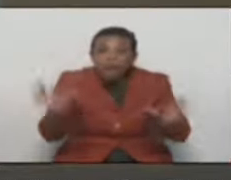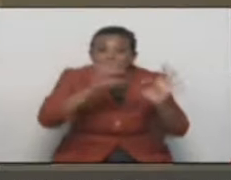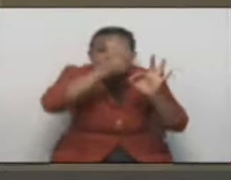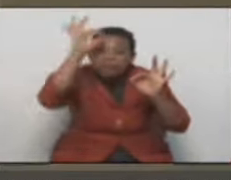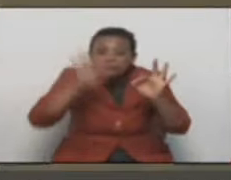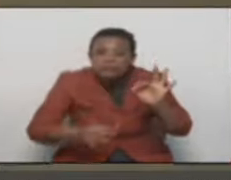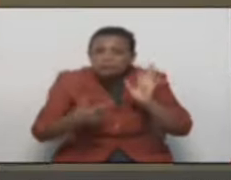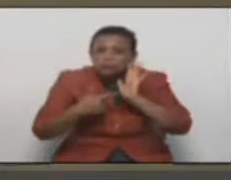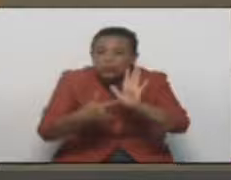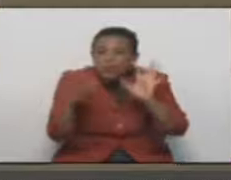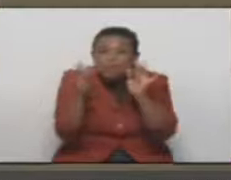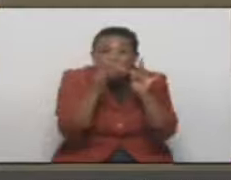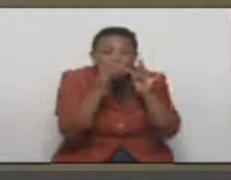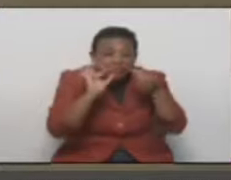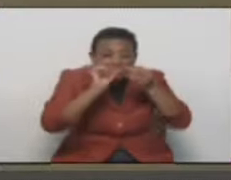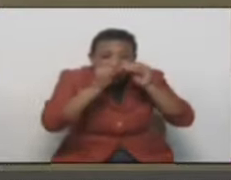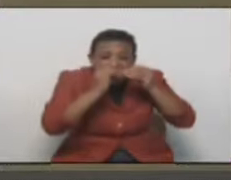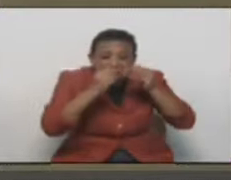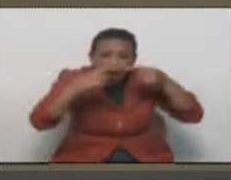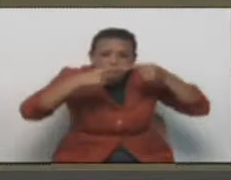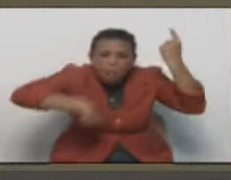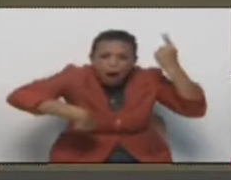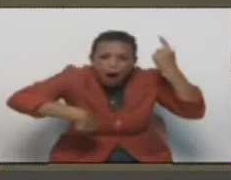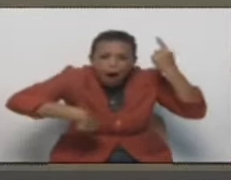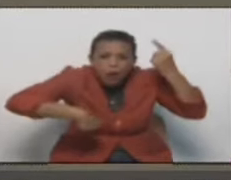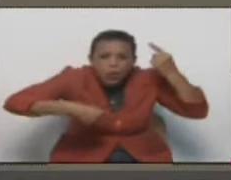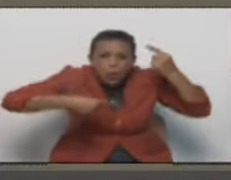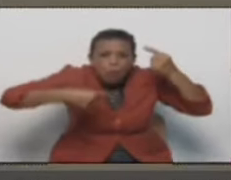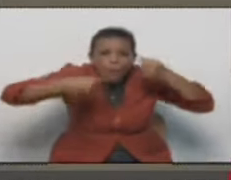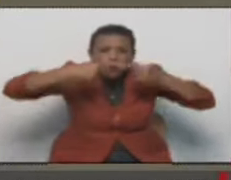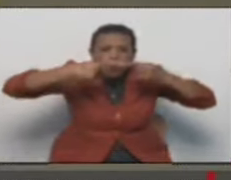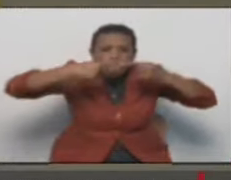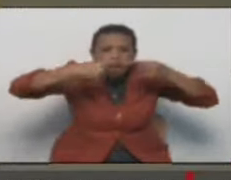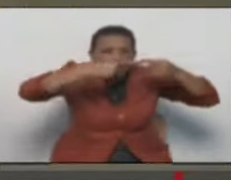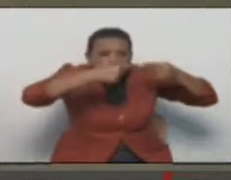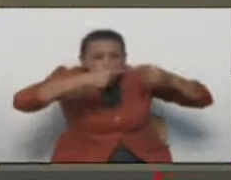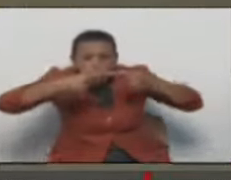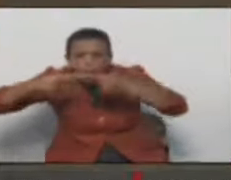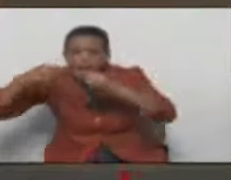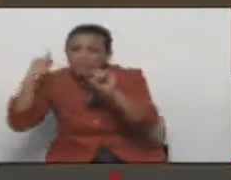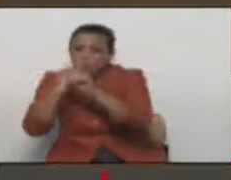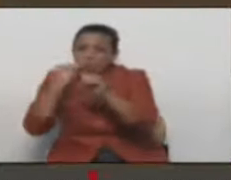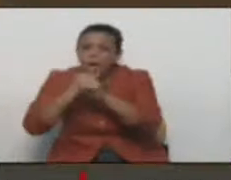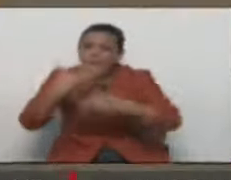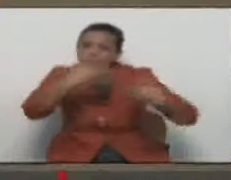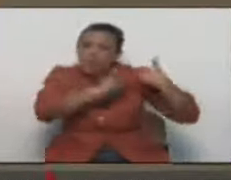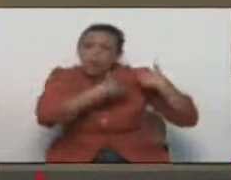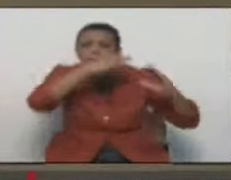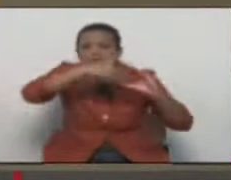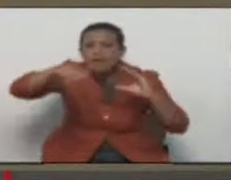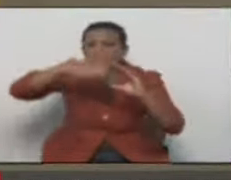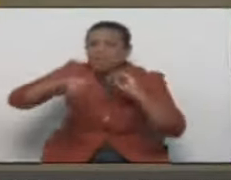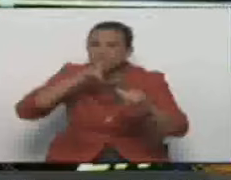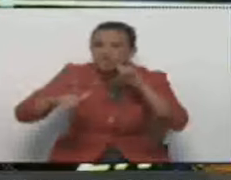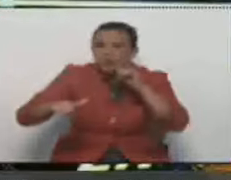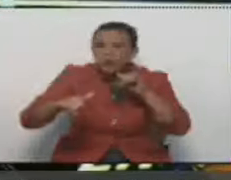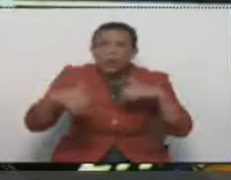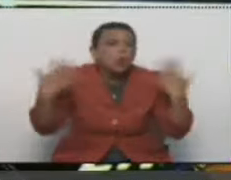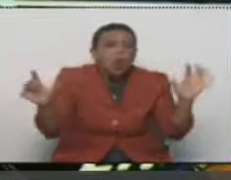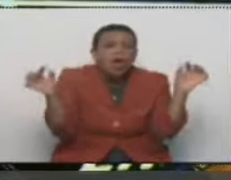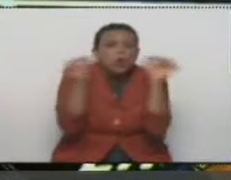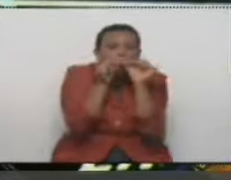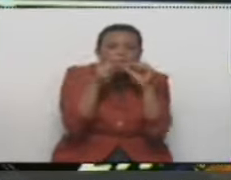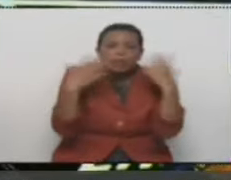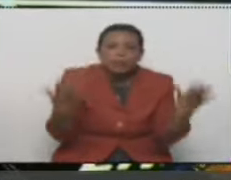para poderla unir, para que la fibra óptica pueda tener continuidad y hacer su tarea de enviar la información. ¿Qué unen ellos ahí?